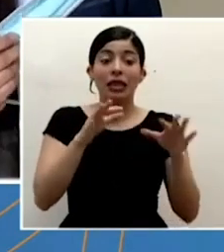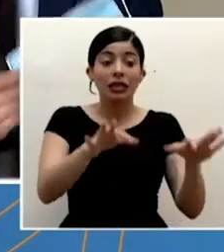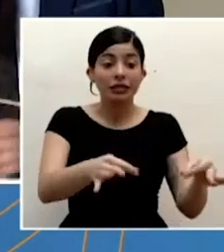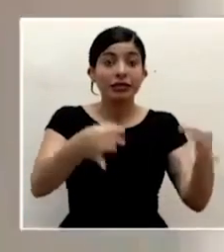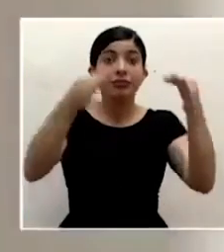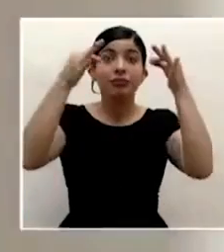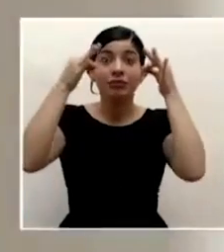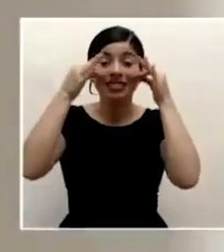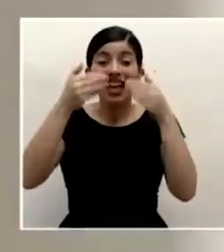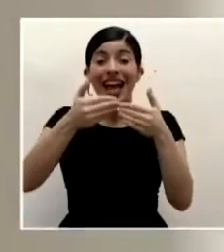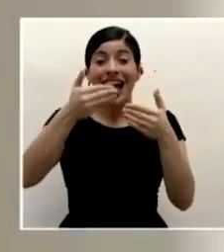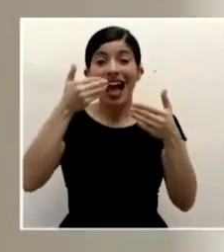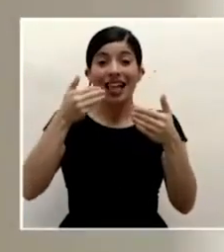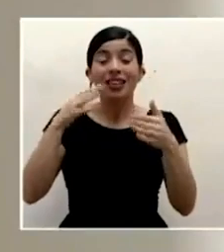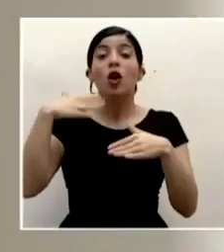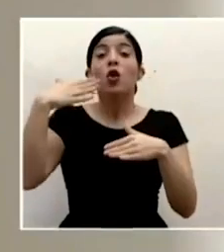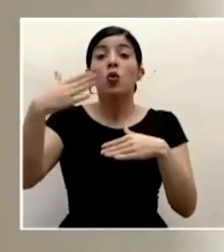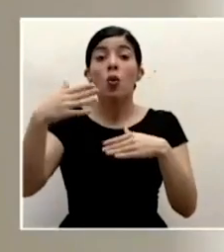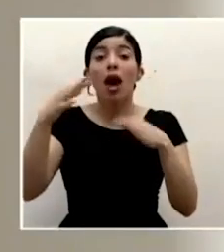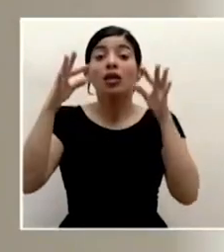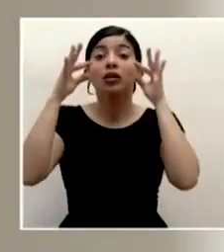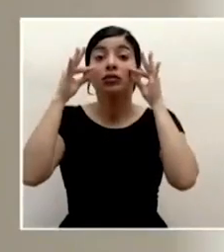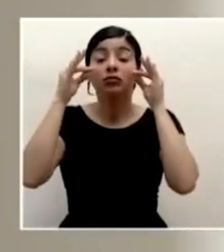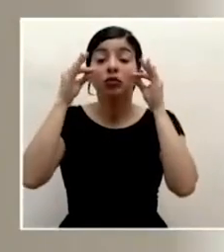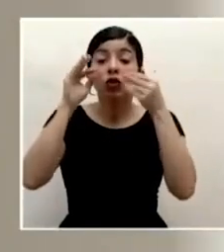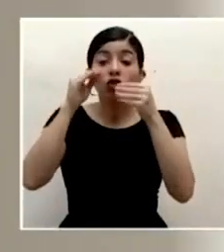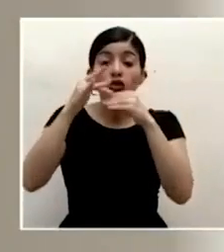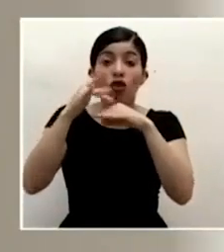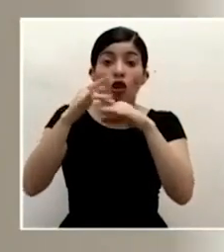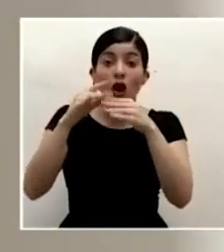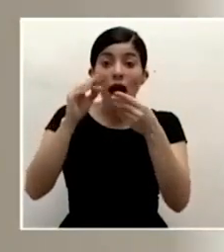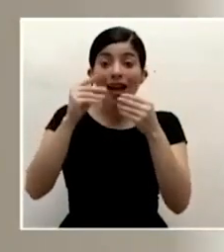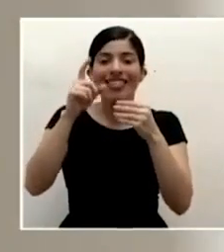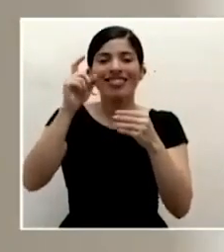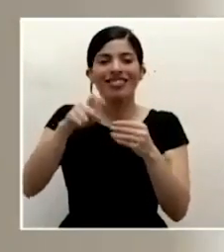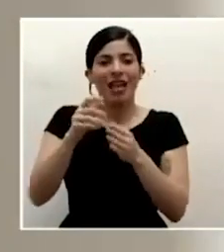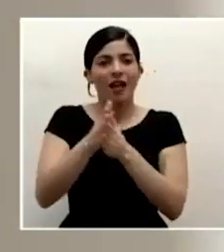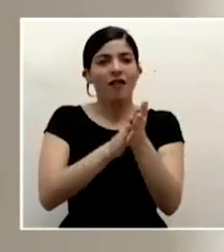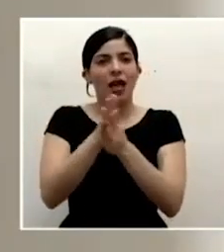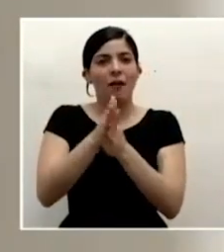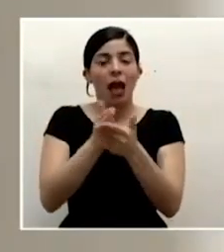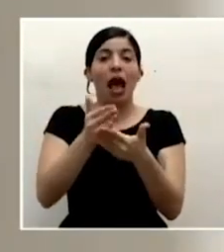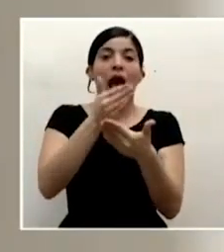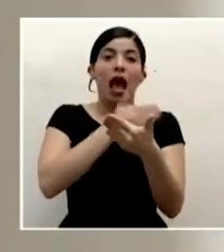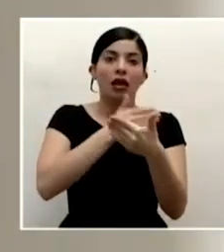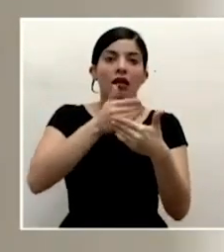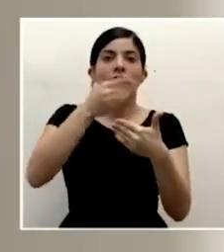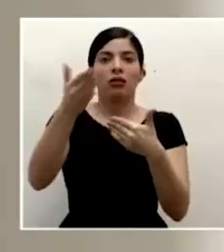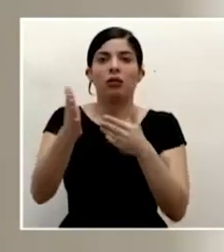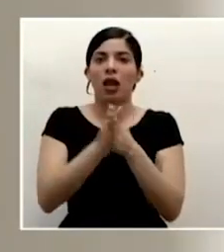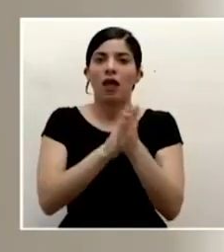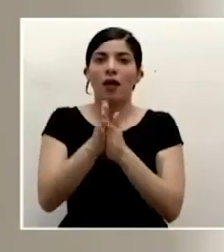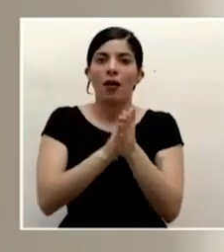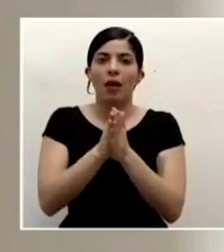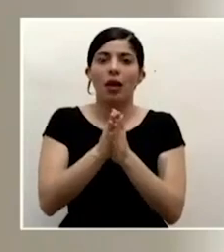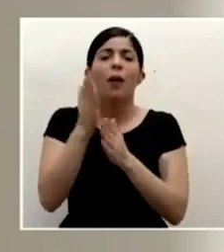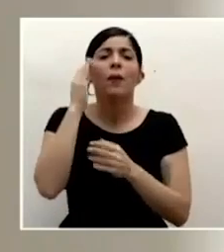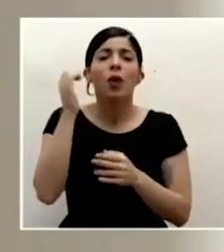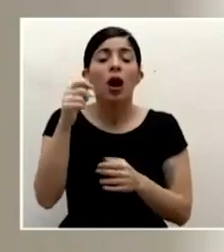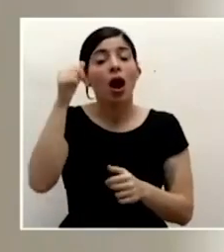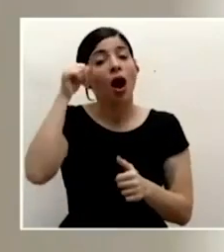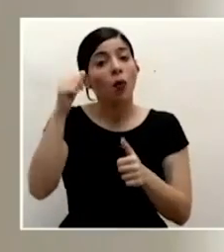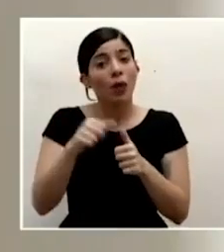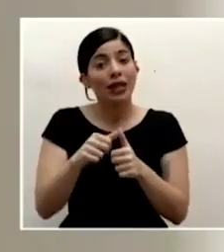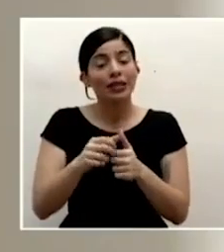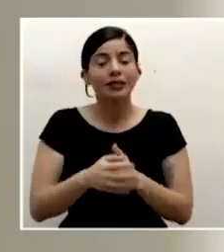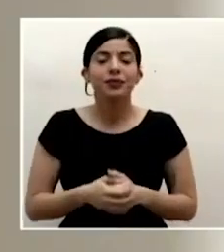la mascarilla y después de tocarla se debe lavar las manos. Y después de tocarla lo digo porque recordemos que